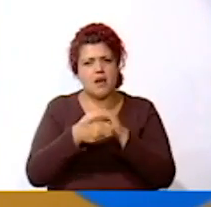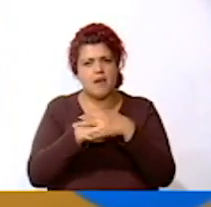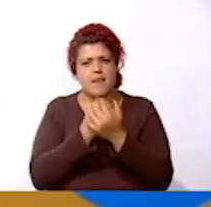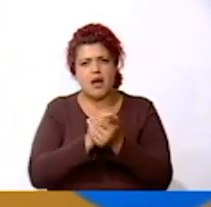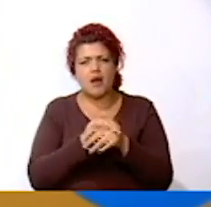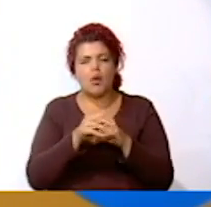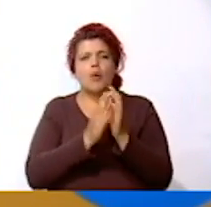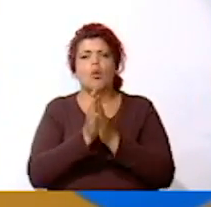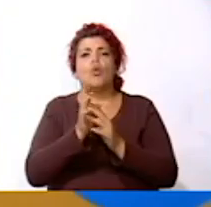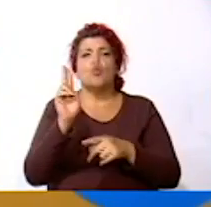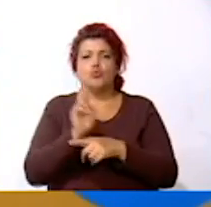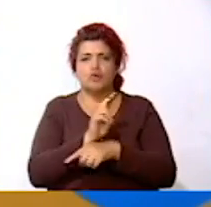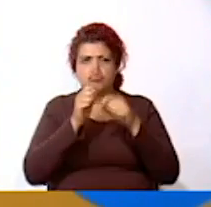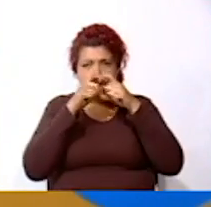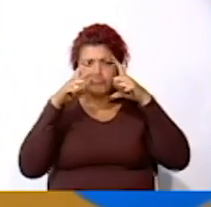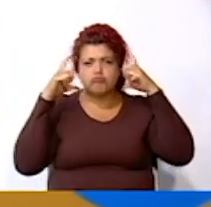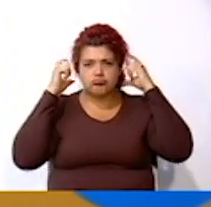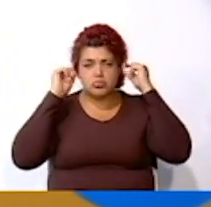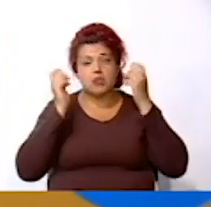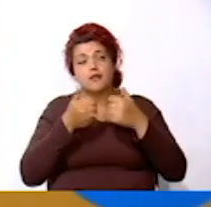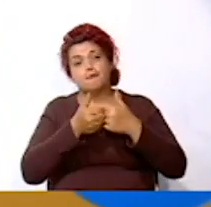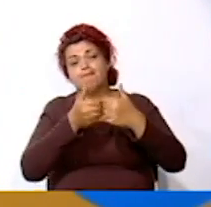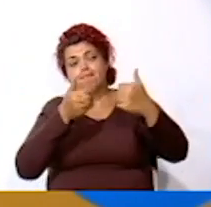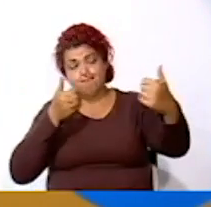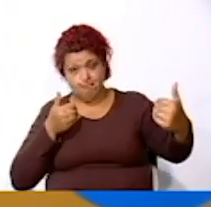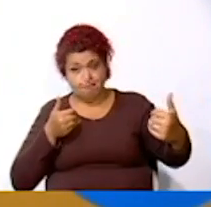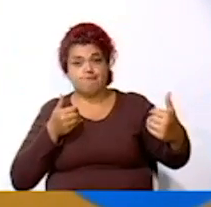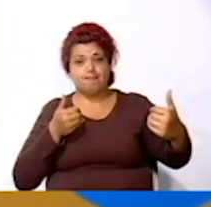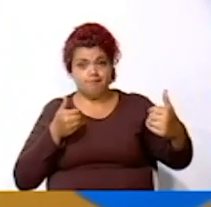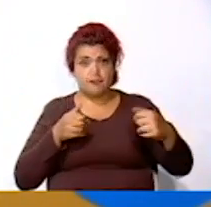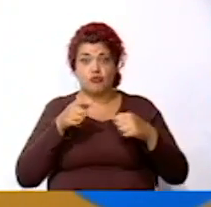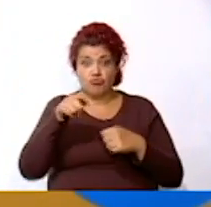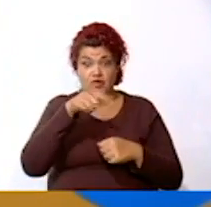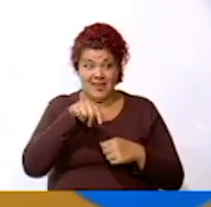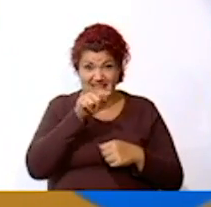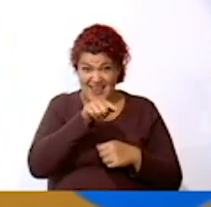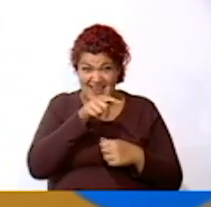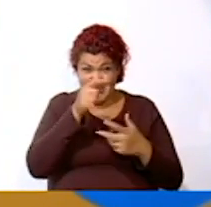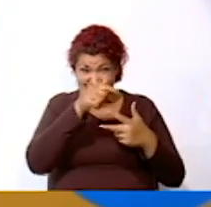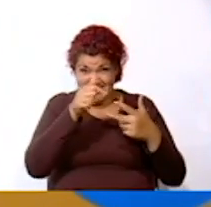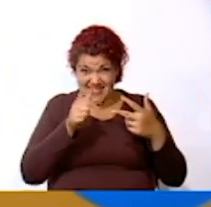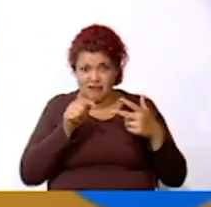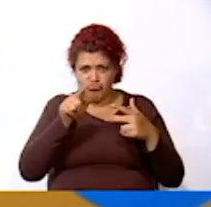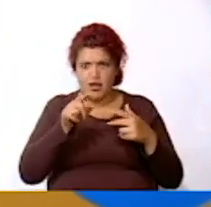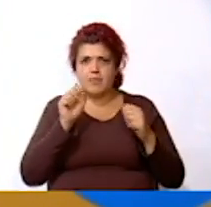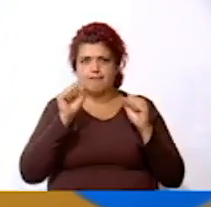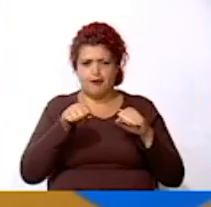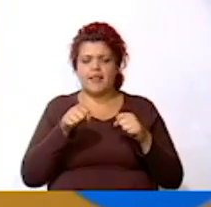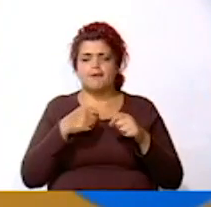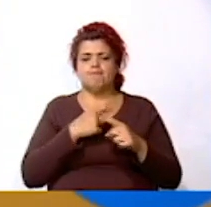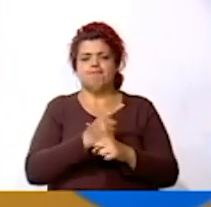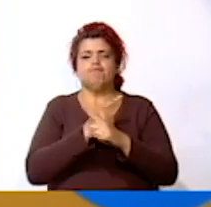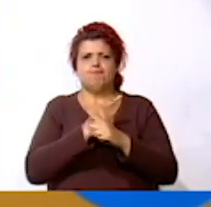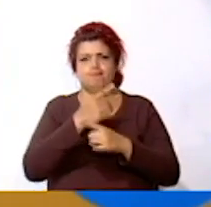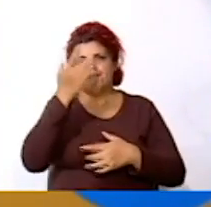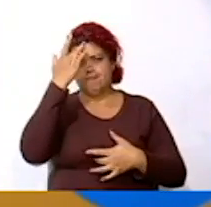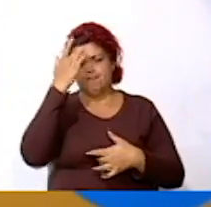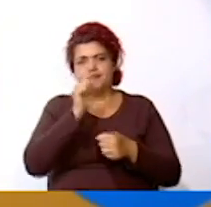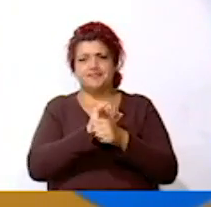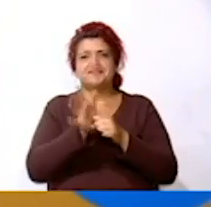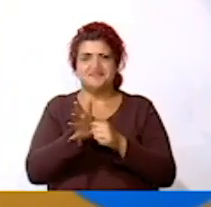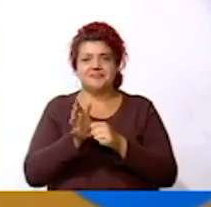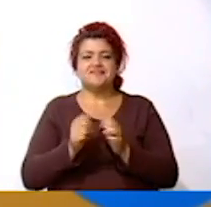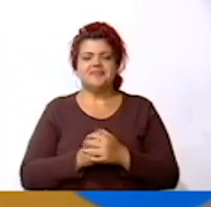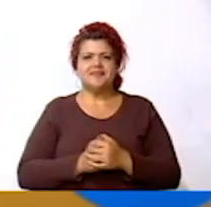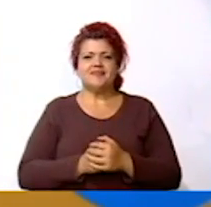mascarilla y el distanciamiento social. Y con eso vamos a prevenir esta enfermedad del COVID. ¿De acuerdo? Muy bien.